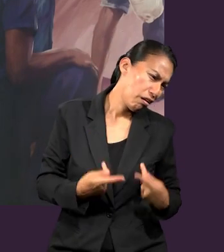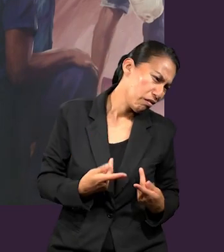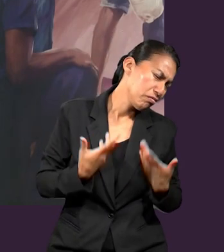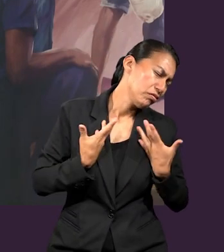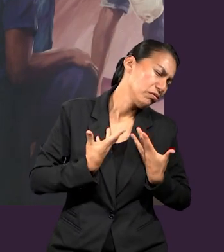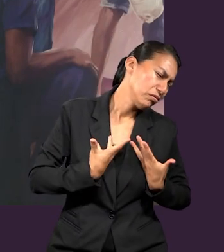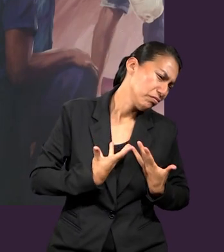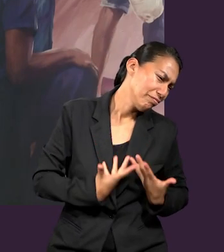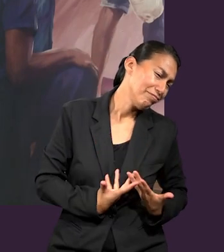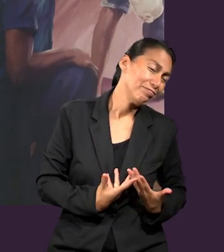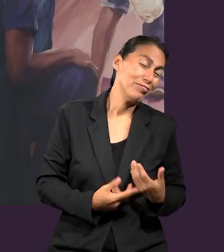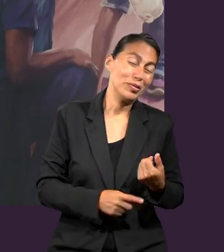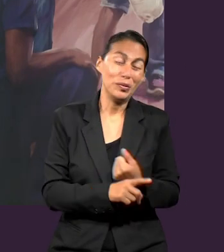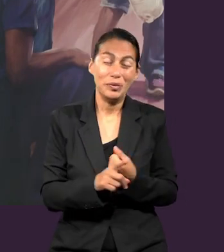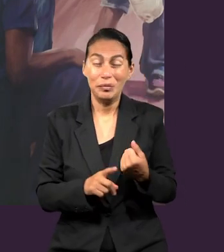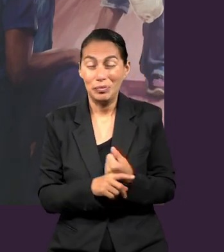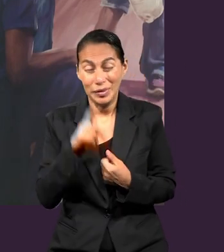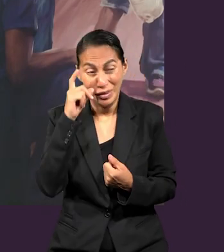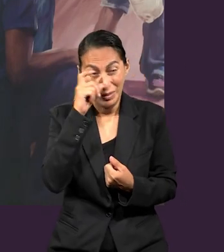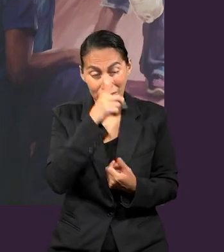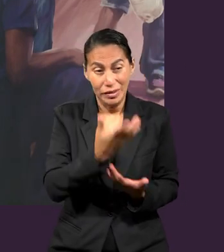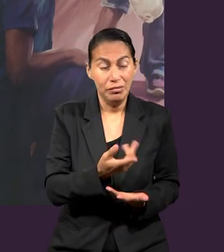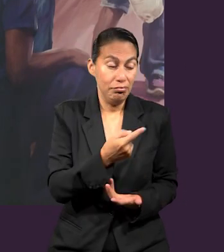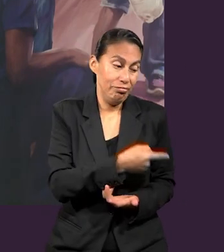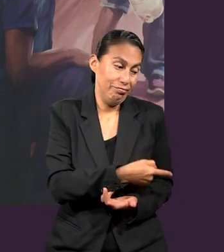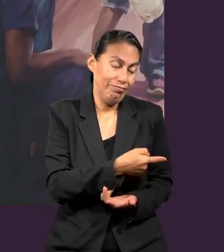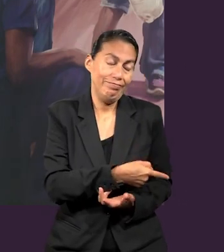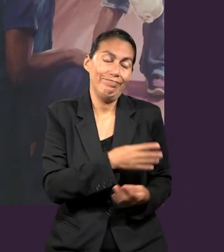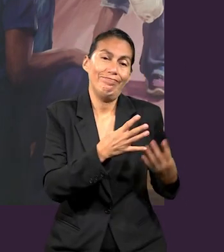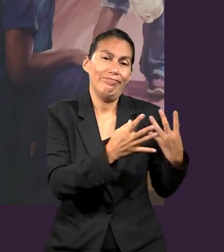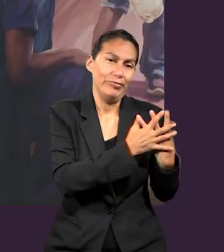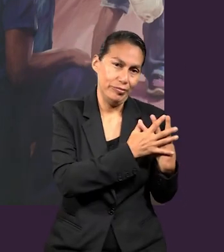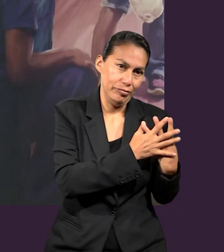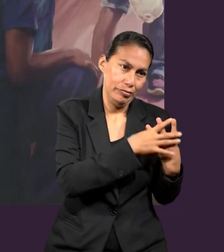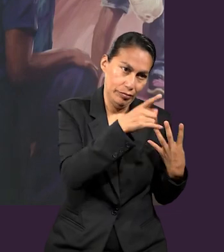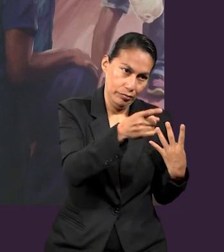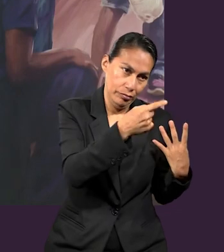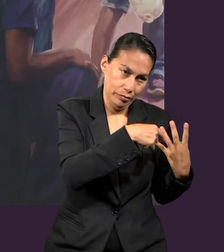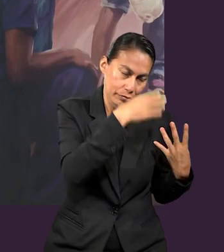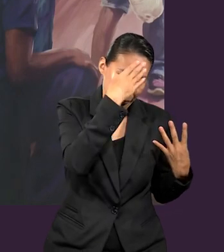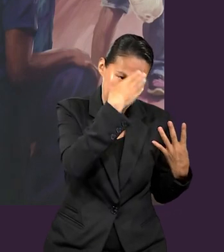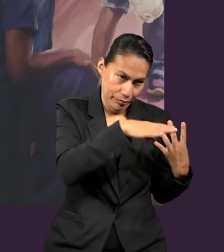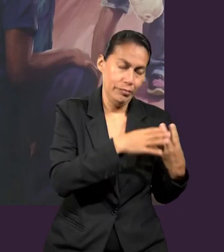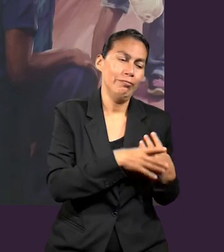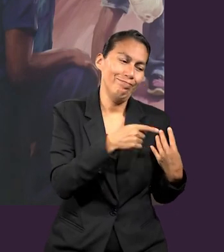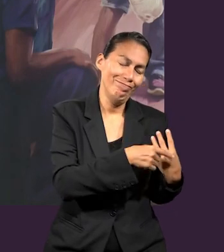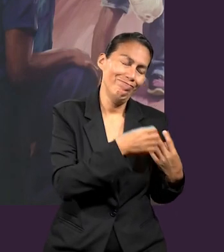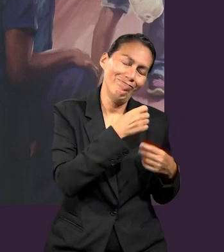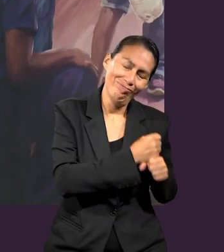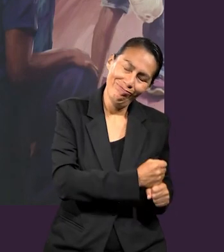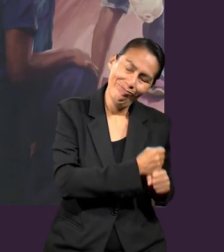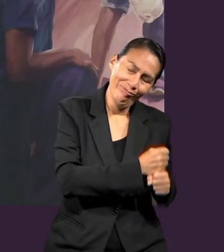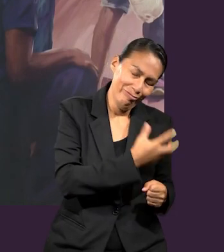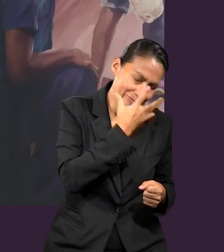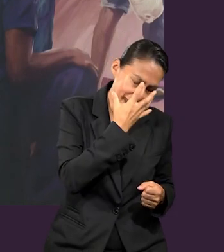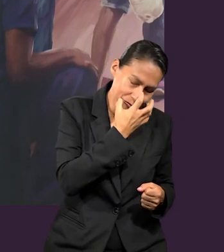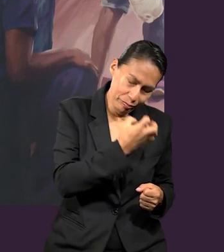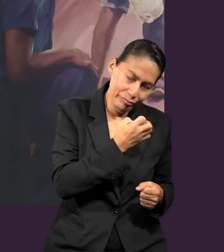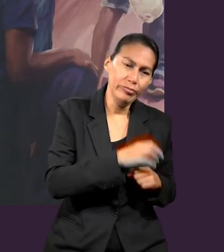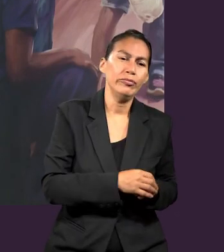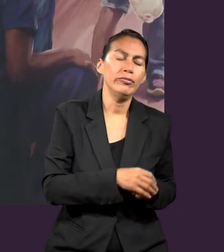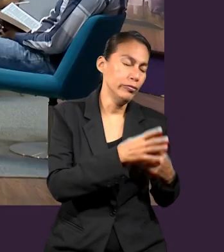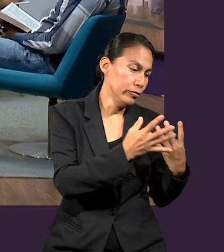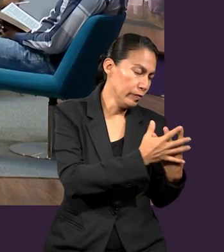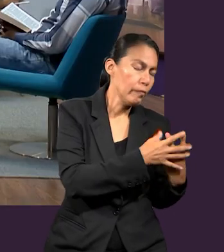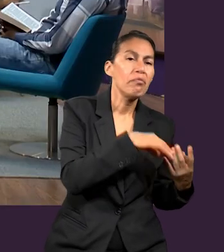a desanimarse por la situación en la que él estaba, porque ellos sabían que Pablo estaba en una situación difícil en